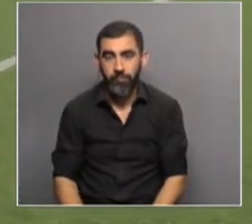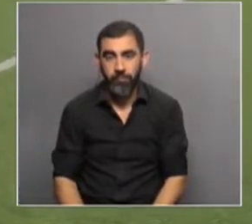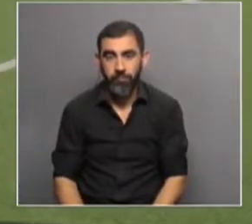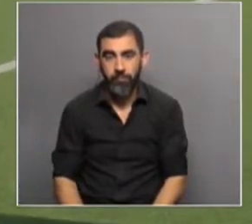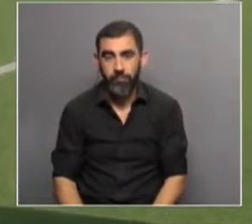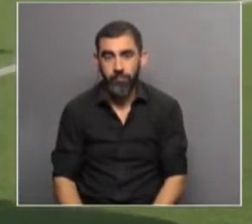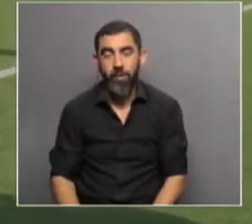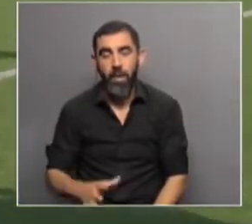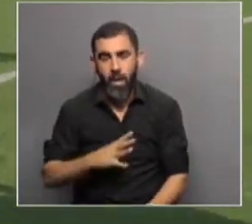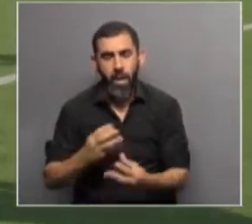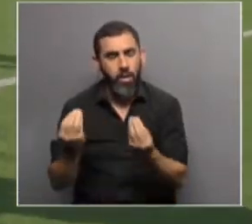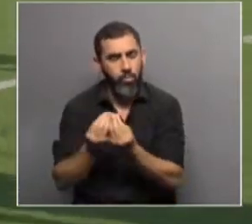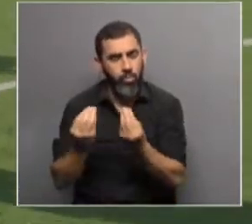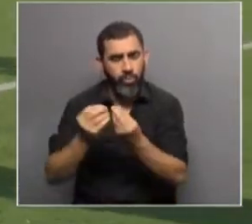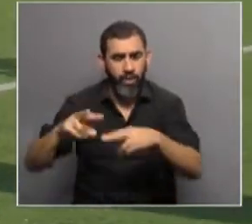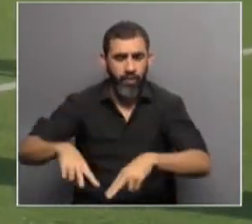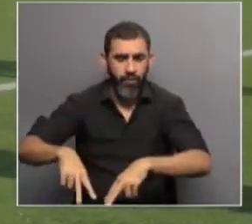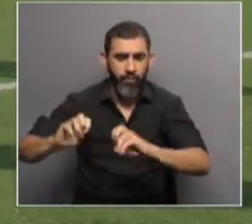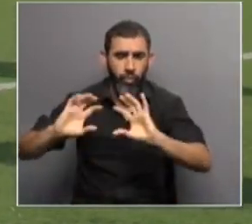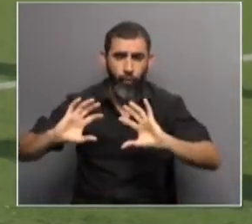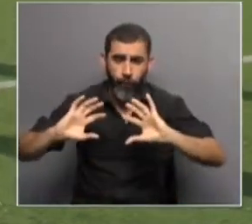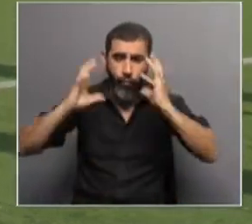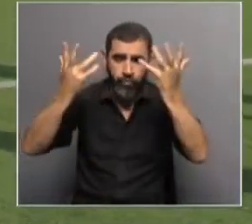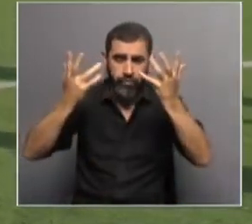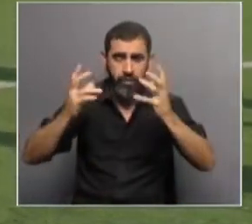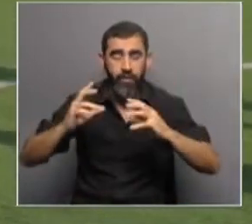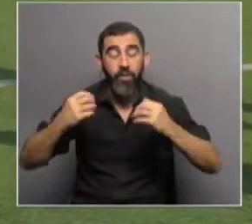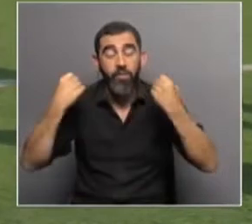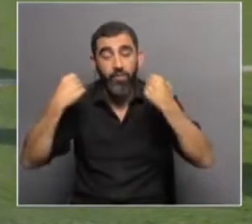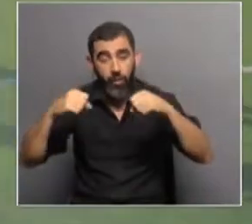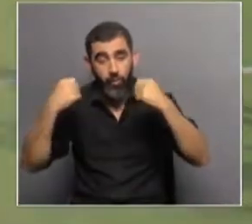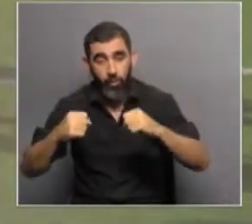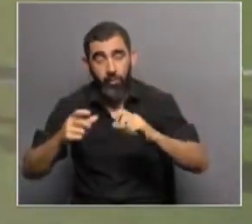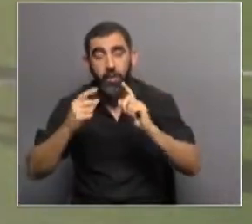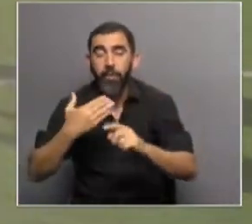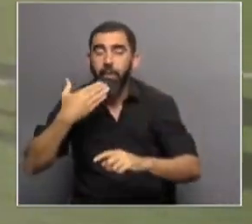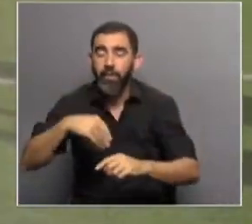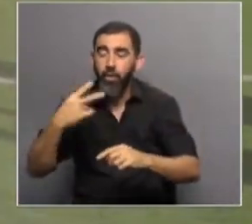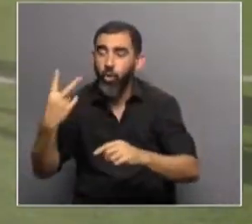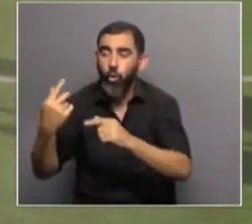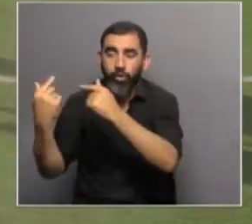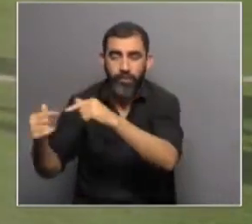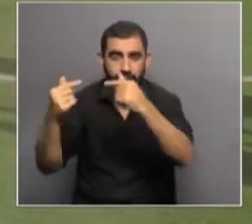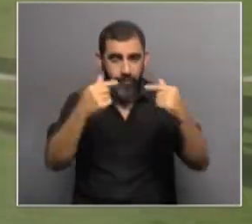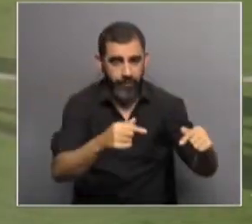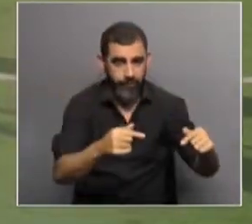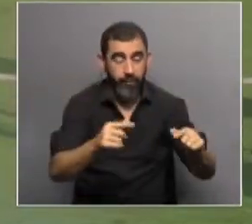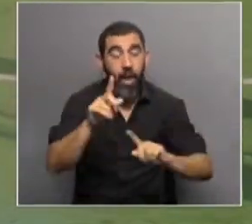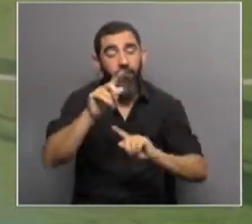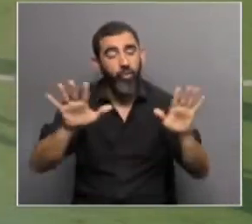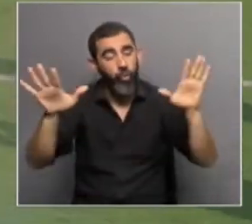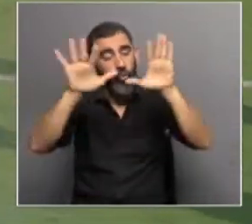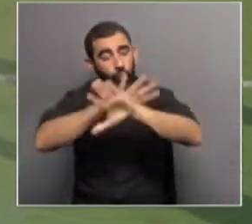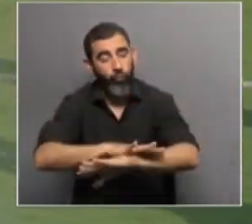Han habido muchos estudios de la agresión y de la violencia en el deporte. Tenemos que entender que son dos variables distintas, porque a veces se confunden.